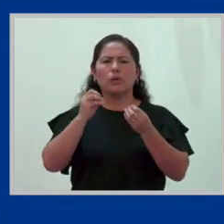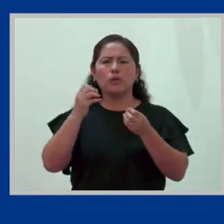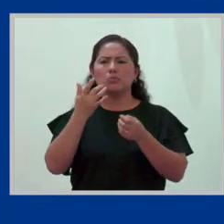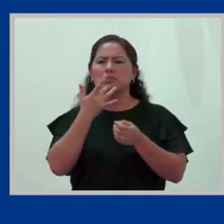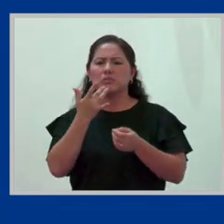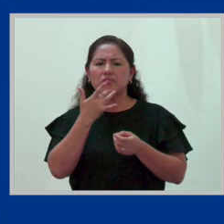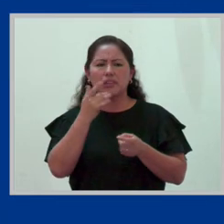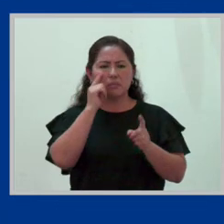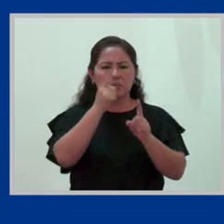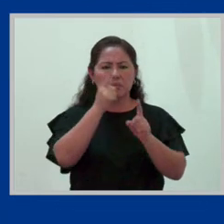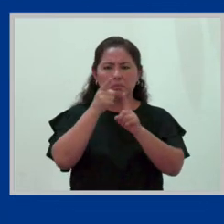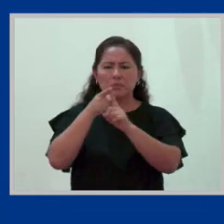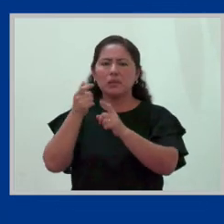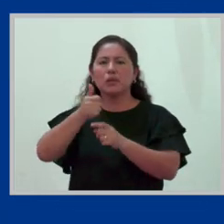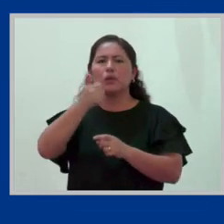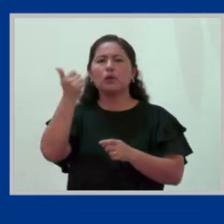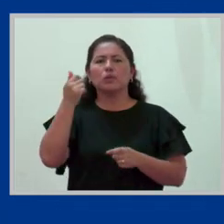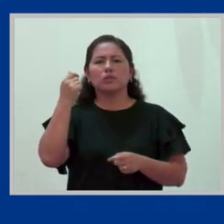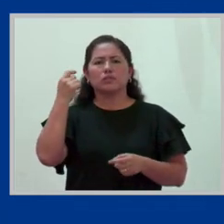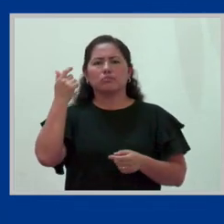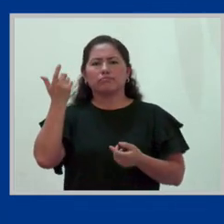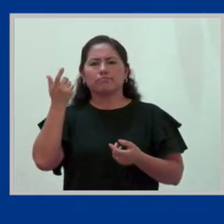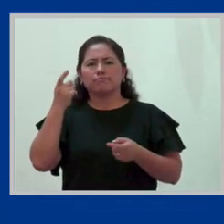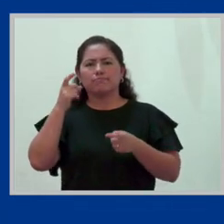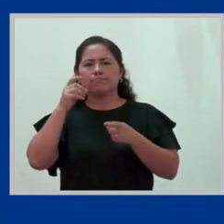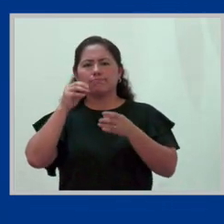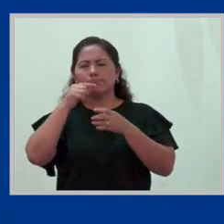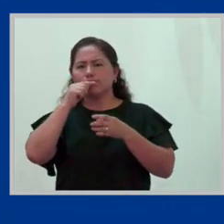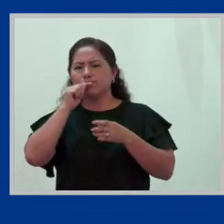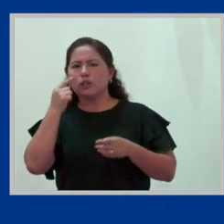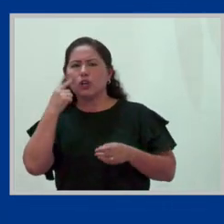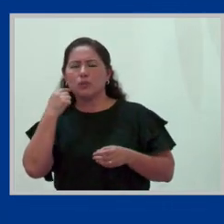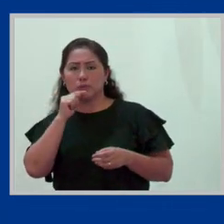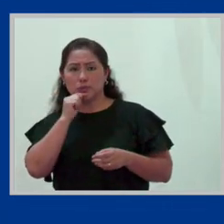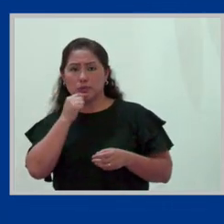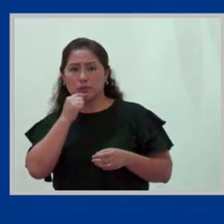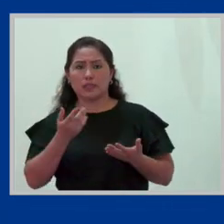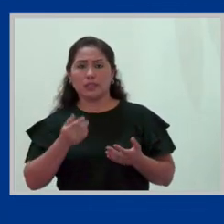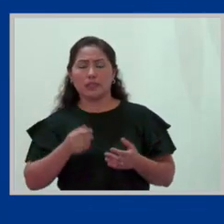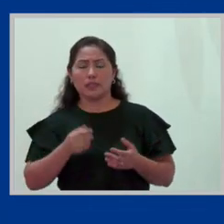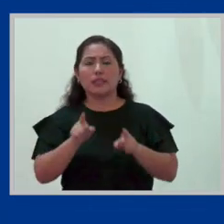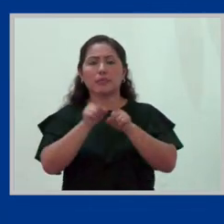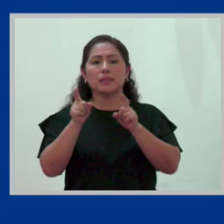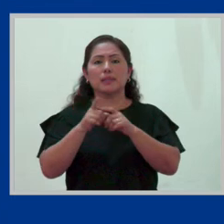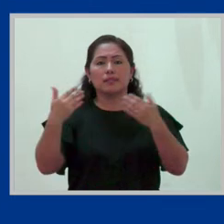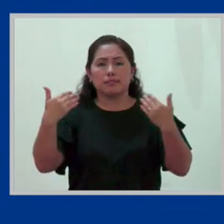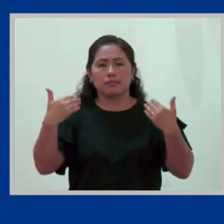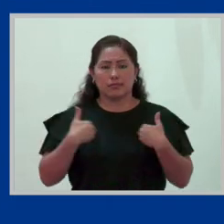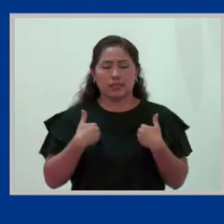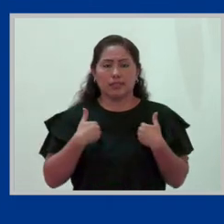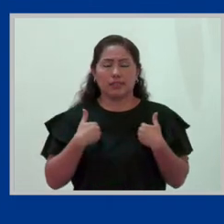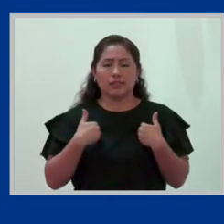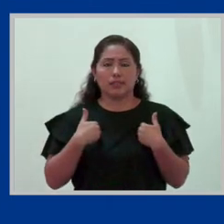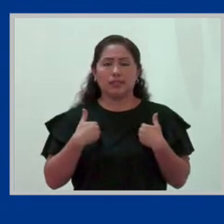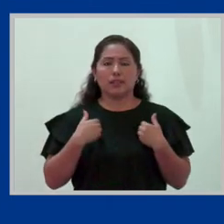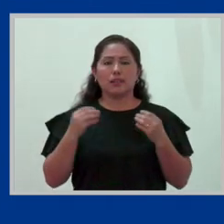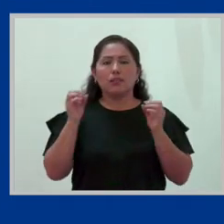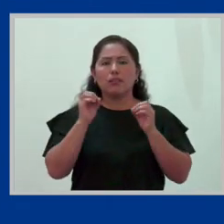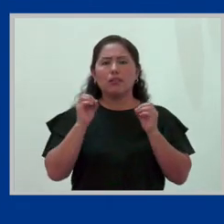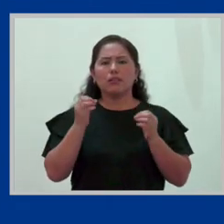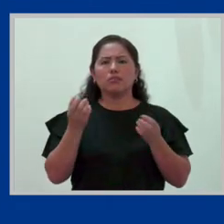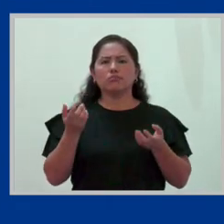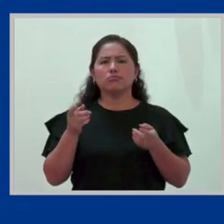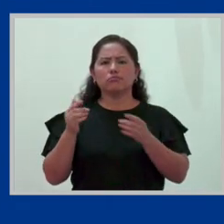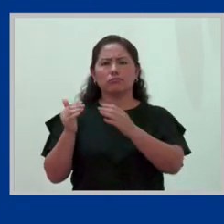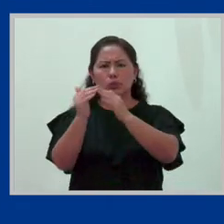basada, entre otros motivos, en el sexo, y que tiene como efecto el anular o menoscabar la